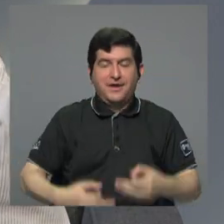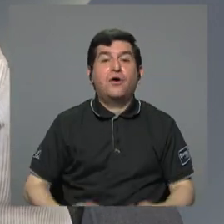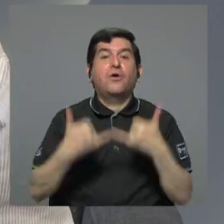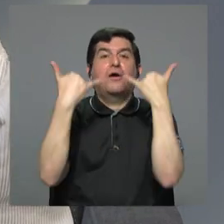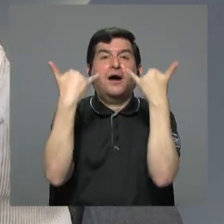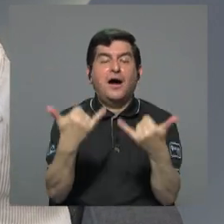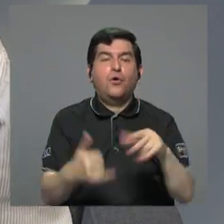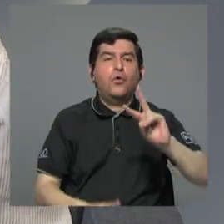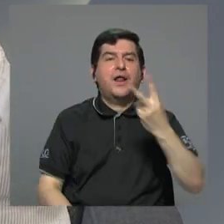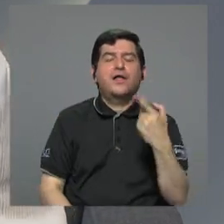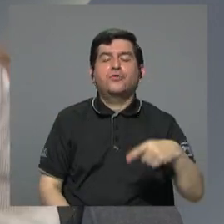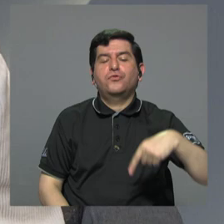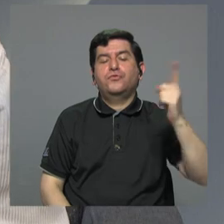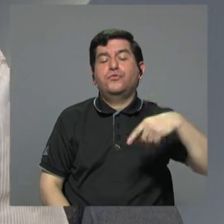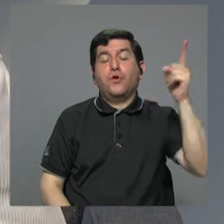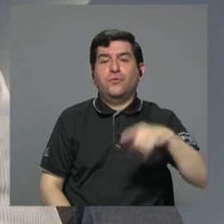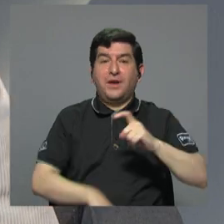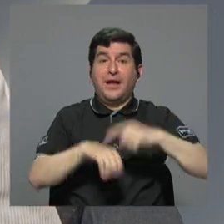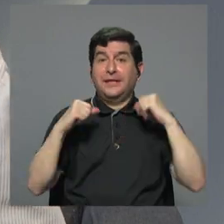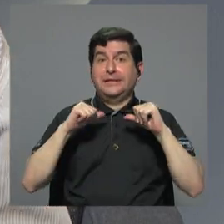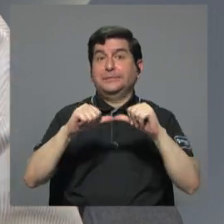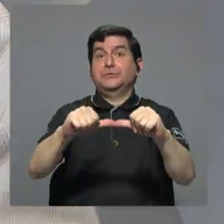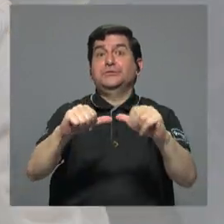inmediato con doble check porque el tiempo corre